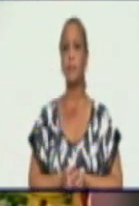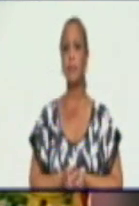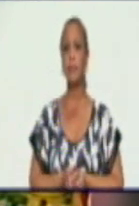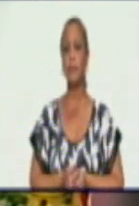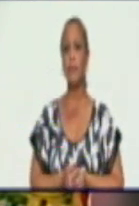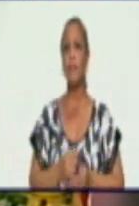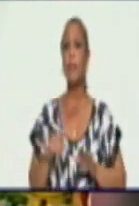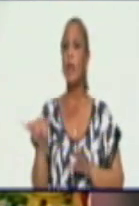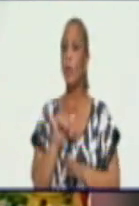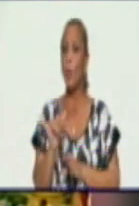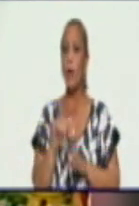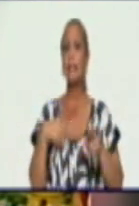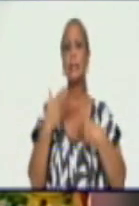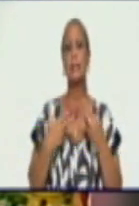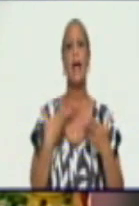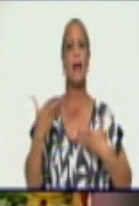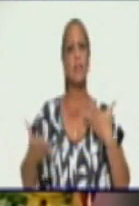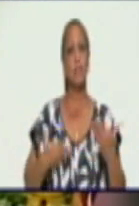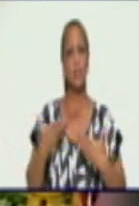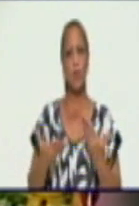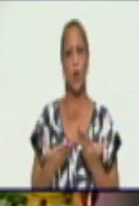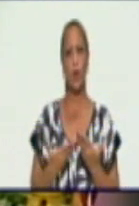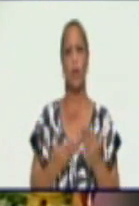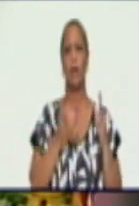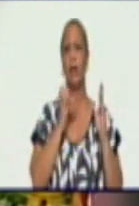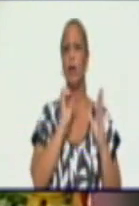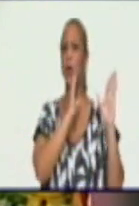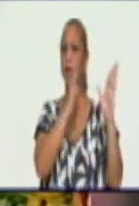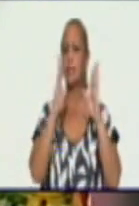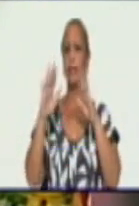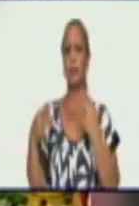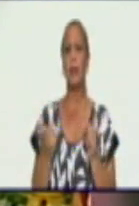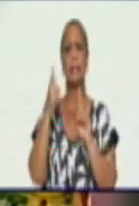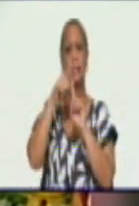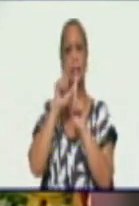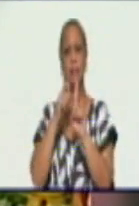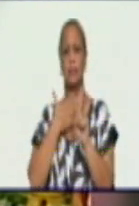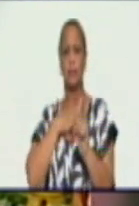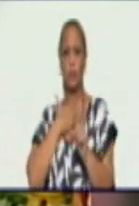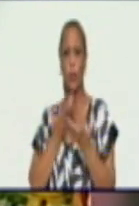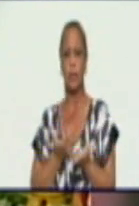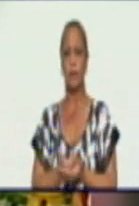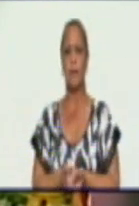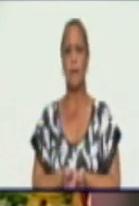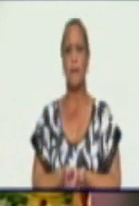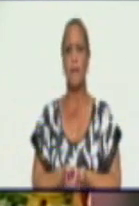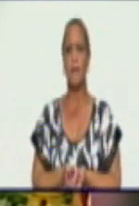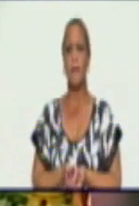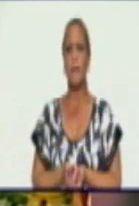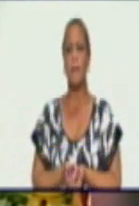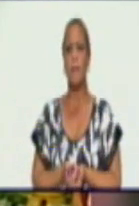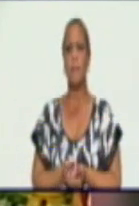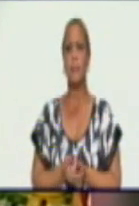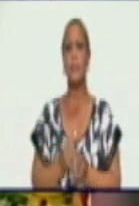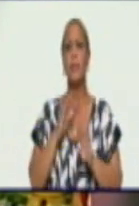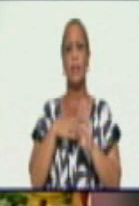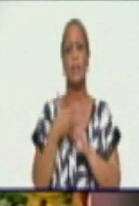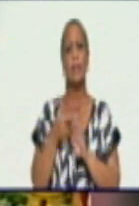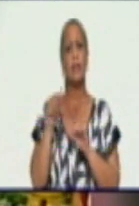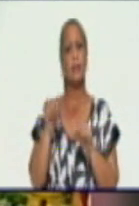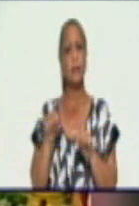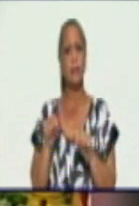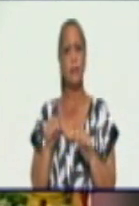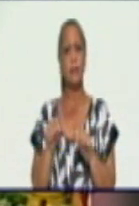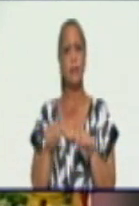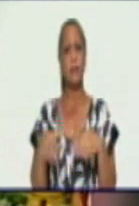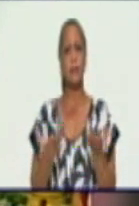hecho acciones propiamente organizativas y técnicas nuestras de telecomandar desde aquí, desde el